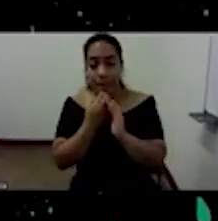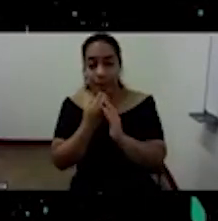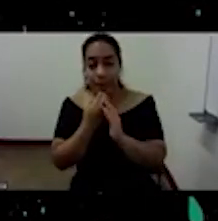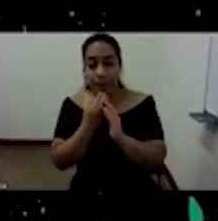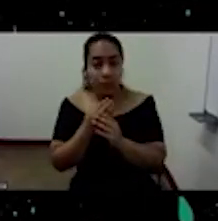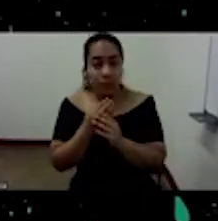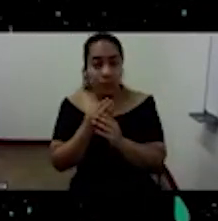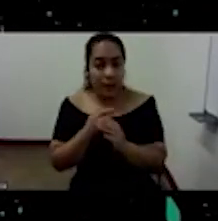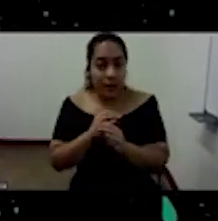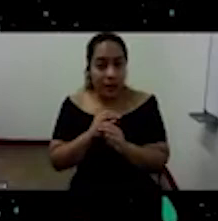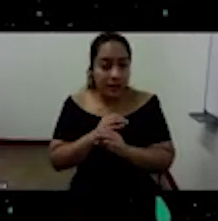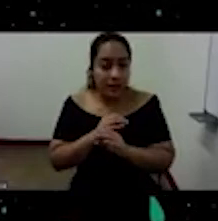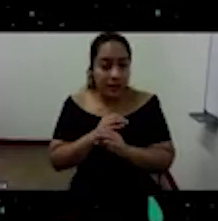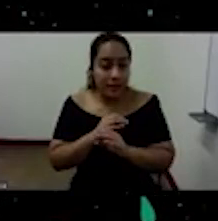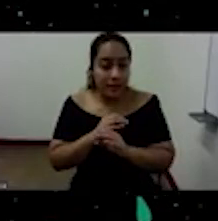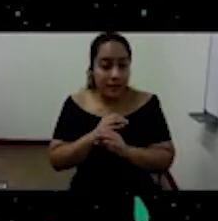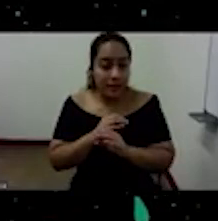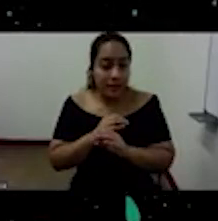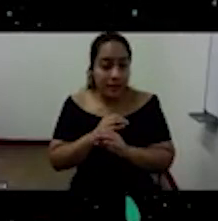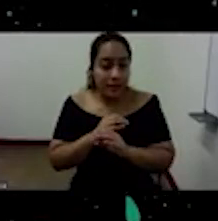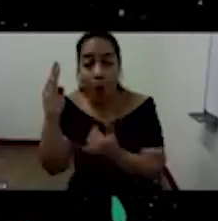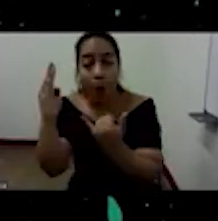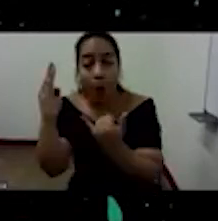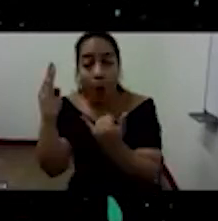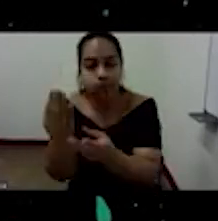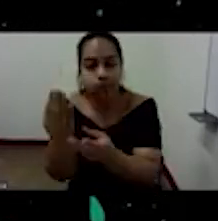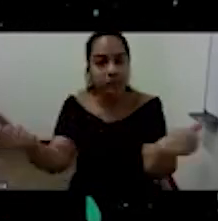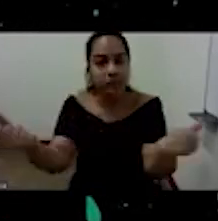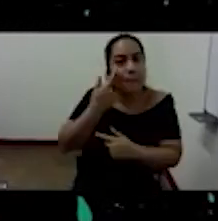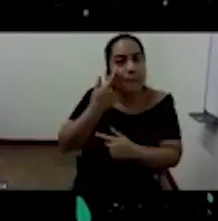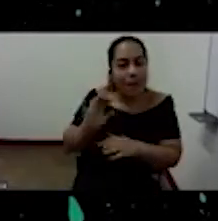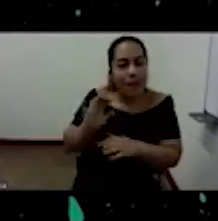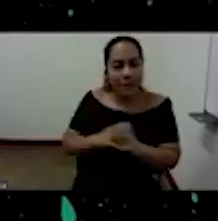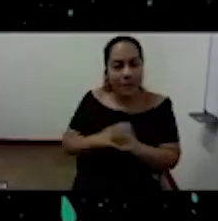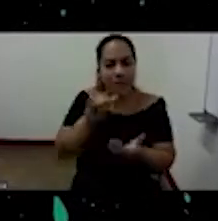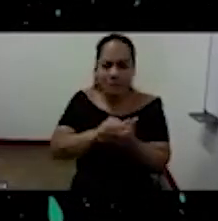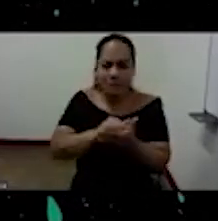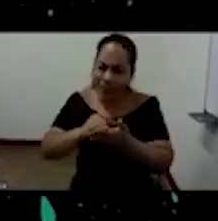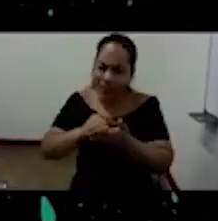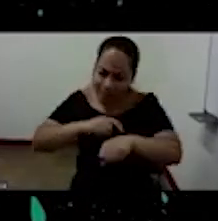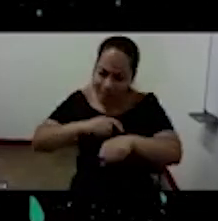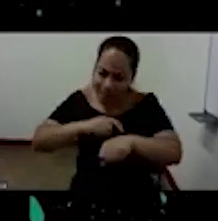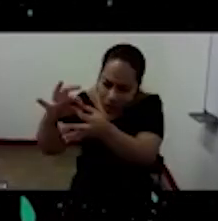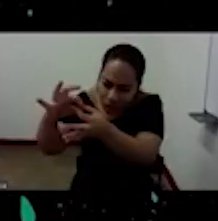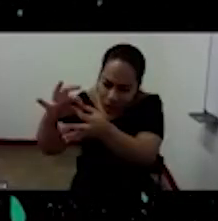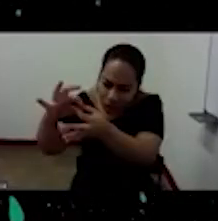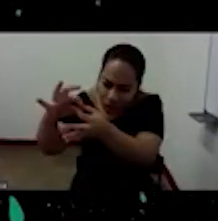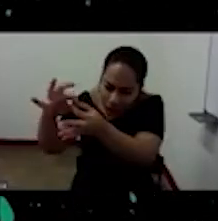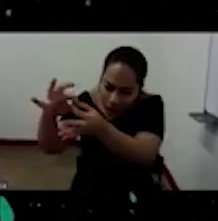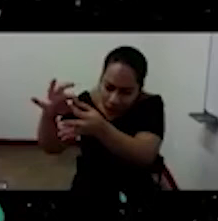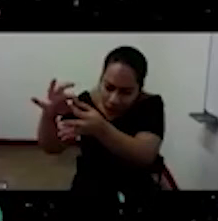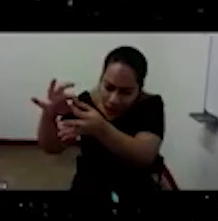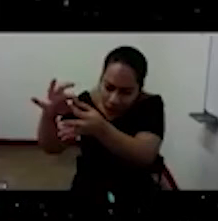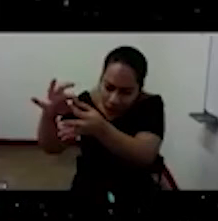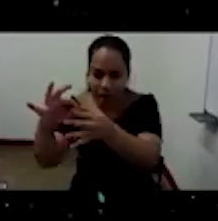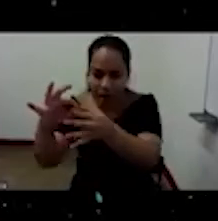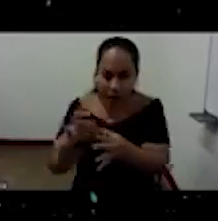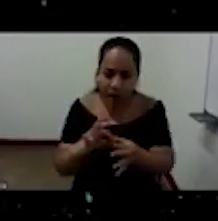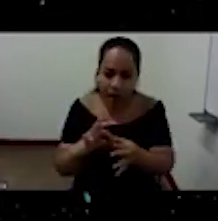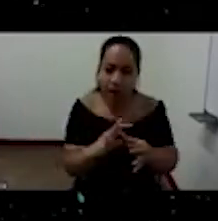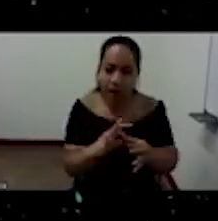el futuro no está escrito. Y al mismo tiempo hemos creído